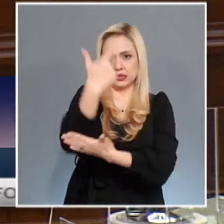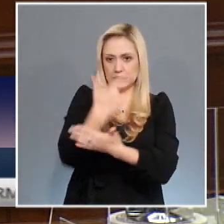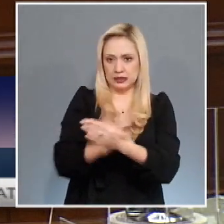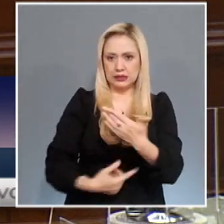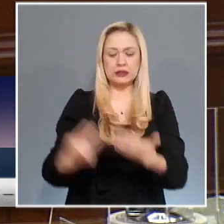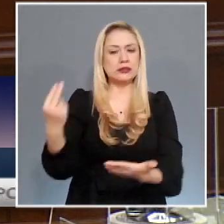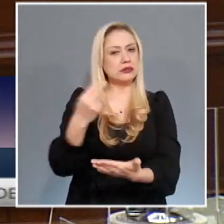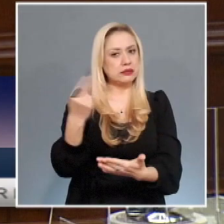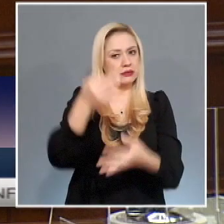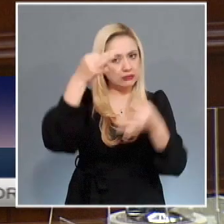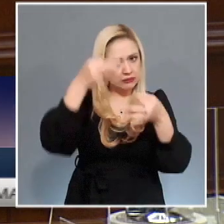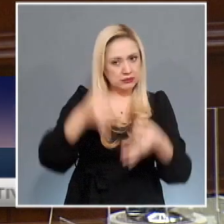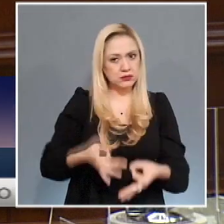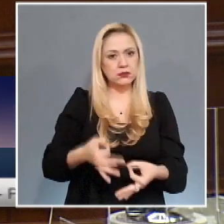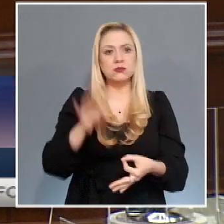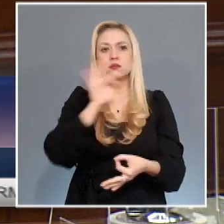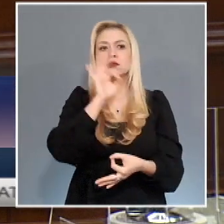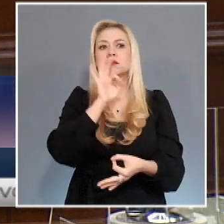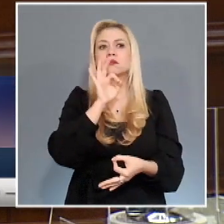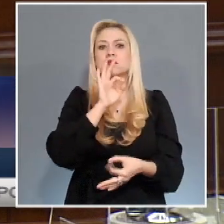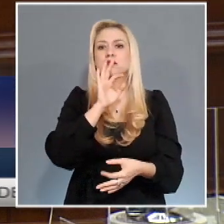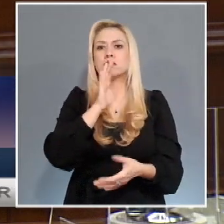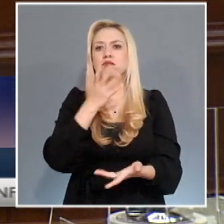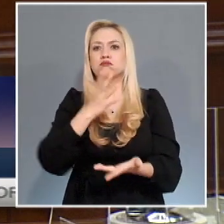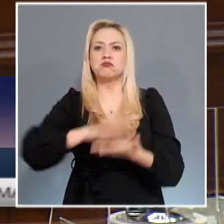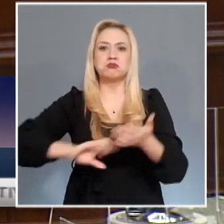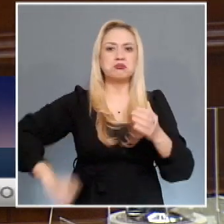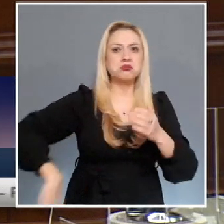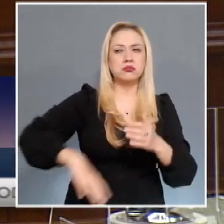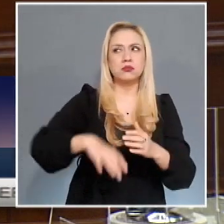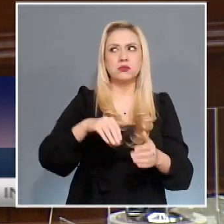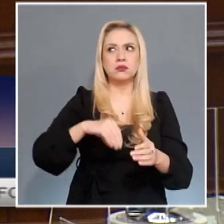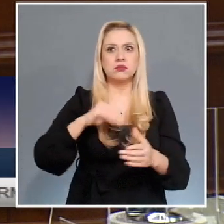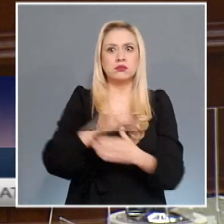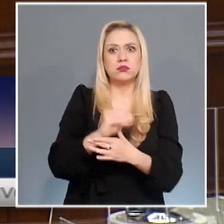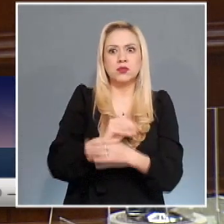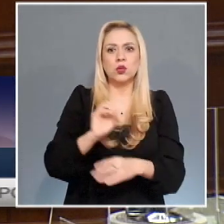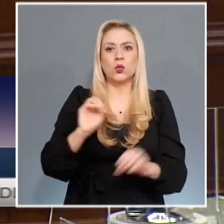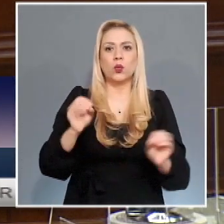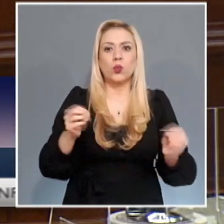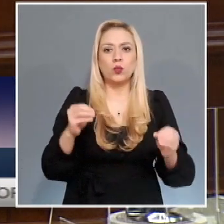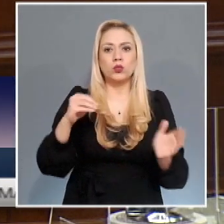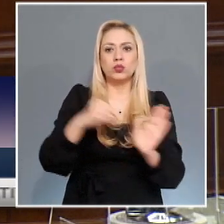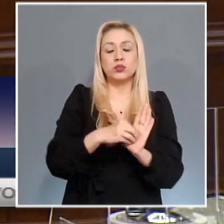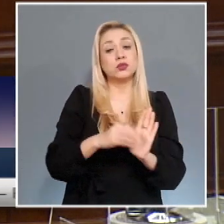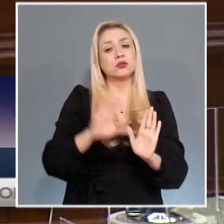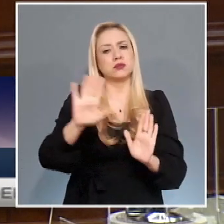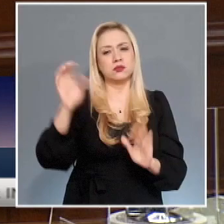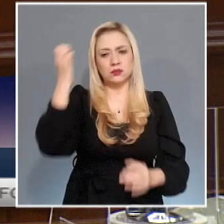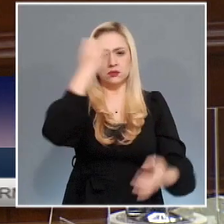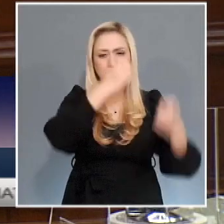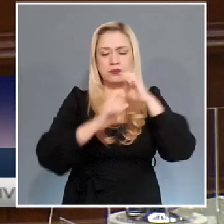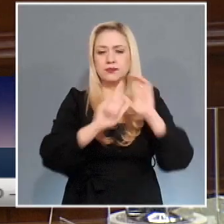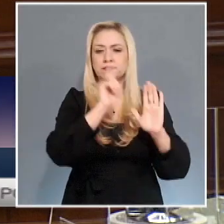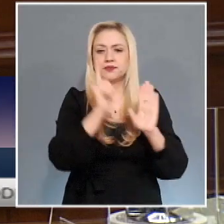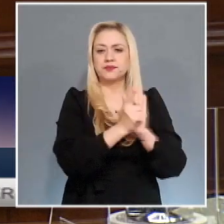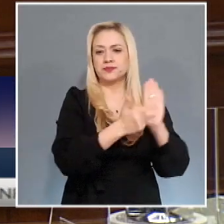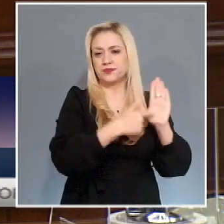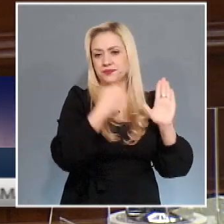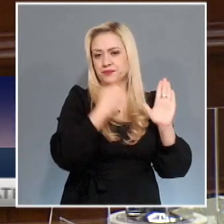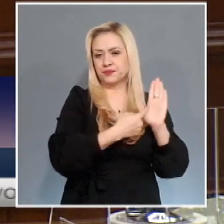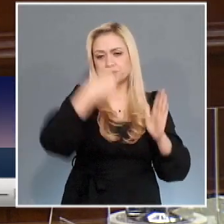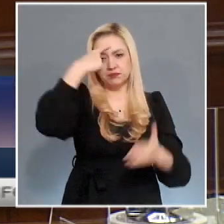Para evidenciar que se acredite esta omisión, se analiza el contenido de la ley del registro y